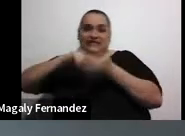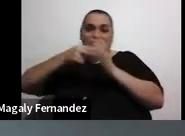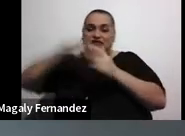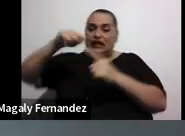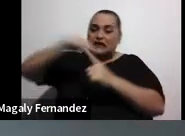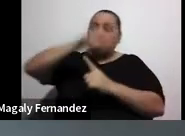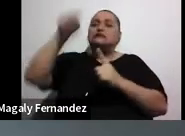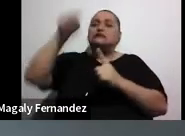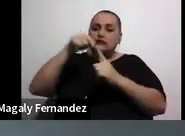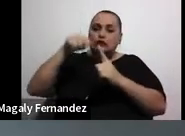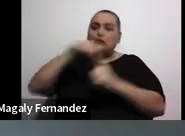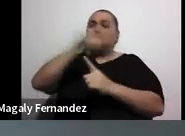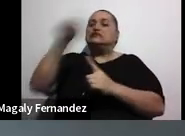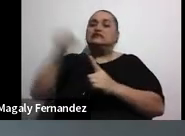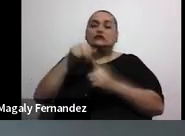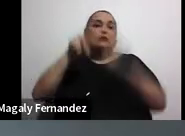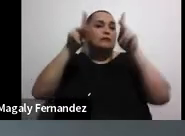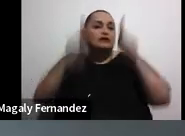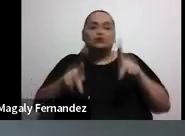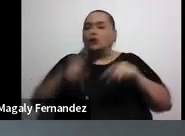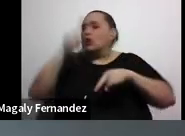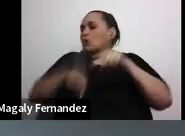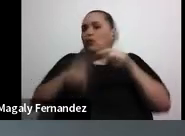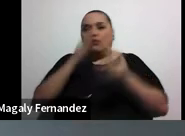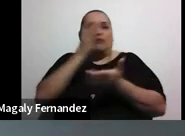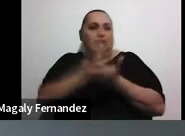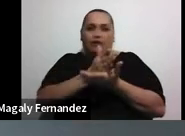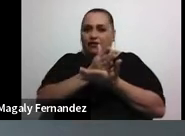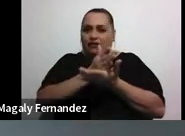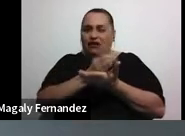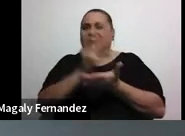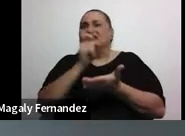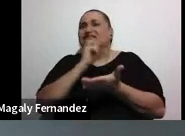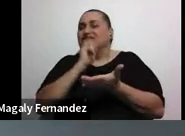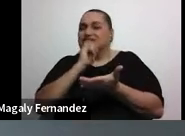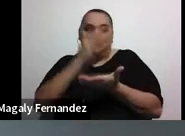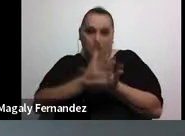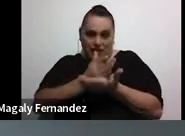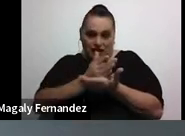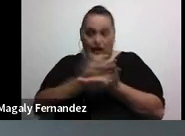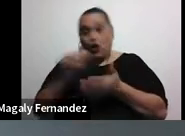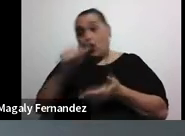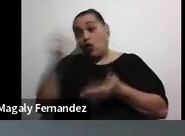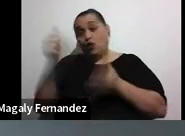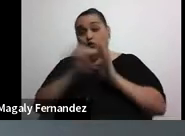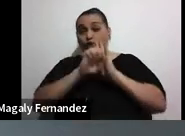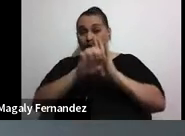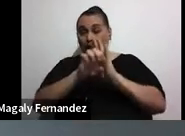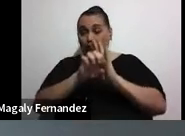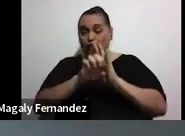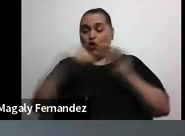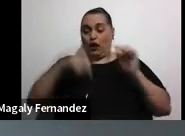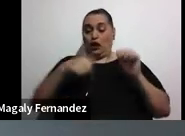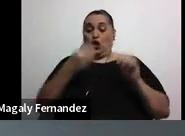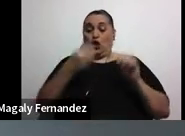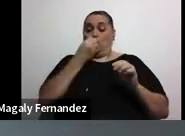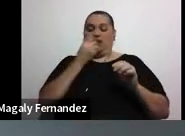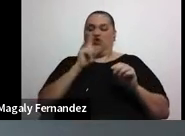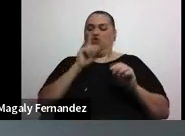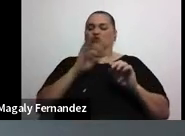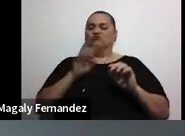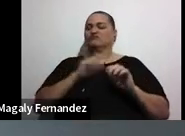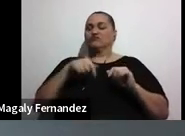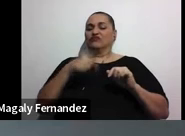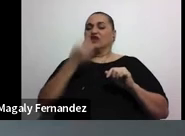persona no puede parar o que le cuesta mucho parar. Otro ejemplo interesante es saltarse las comidas. Hay personas que cuando se